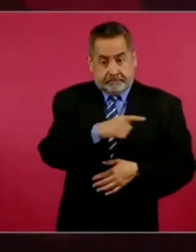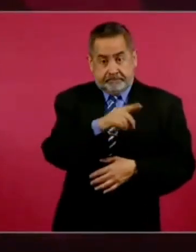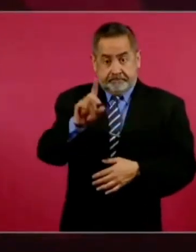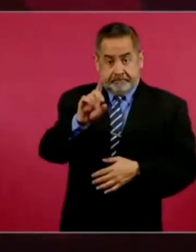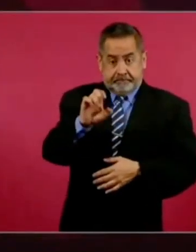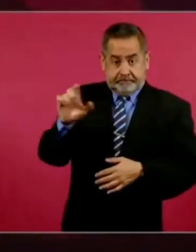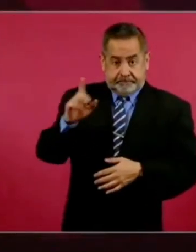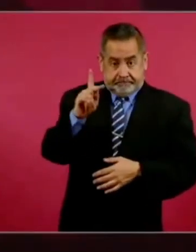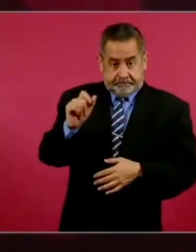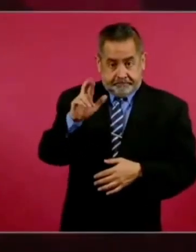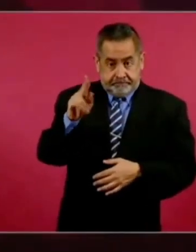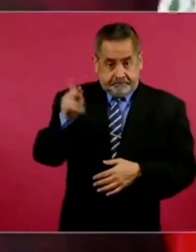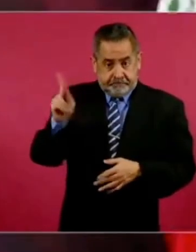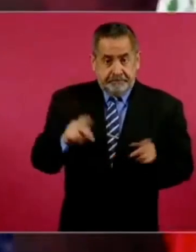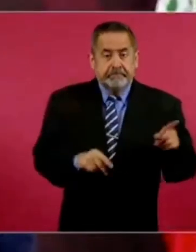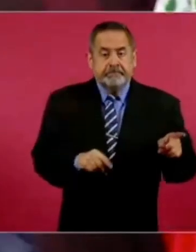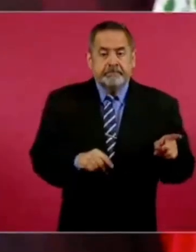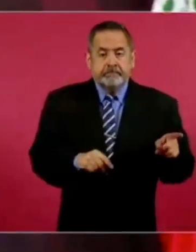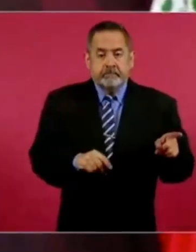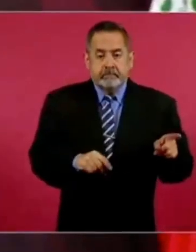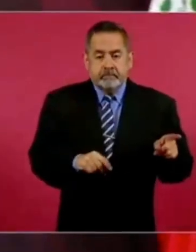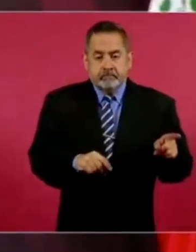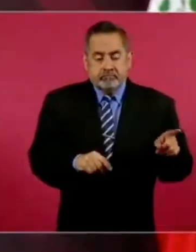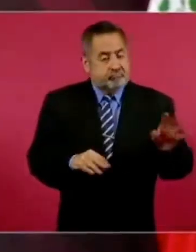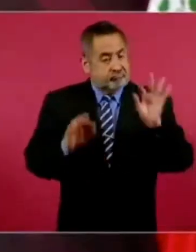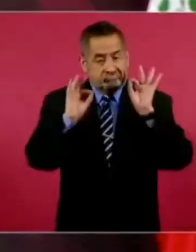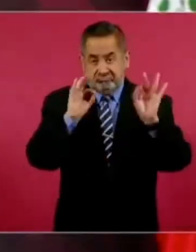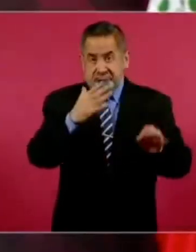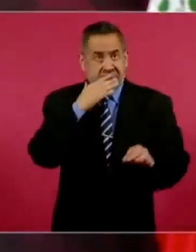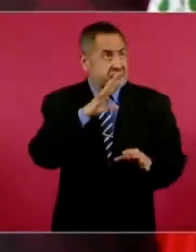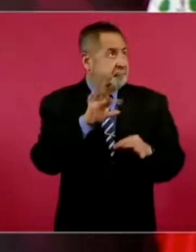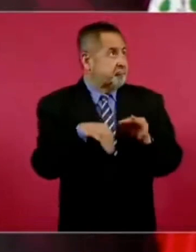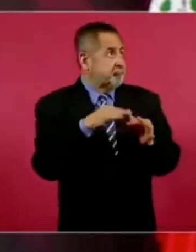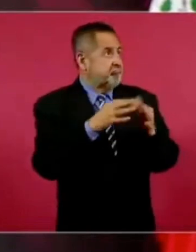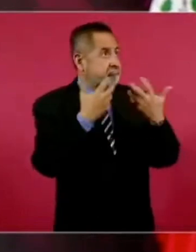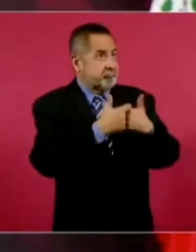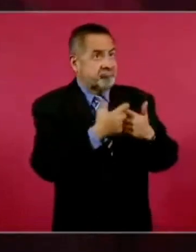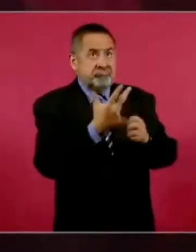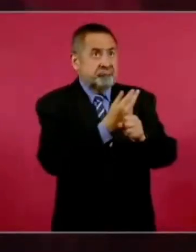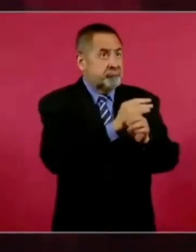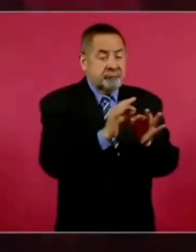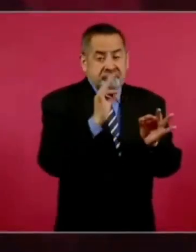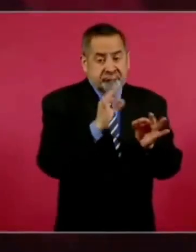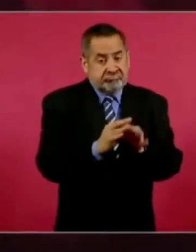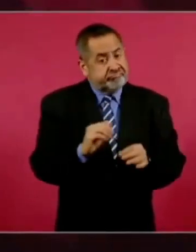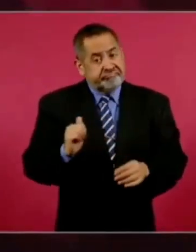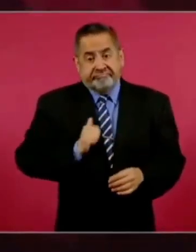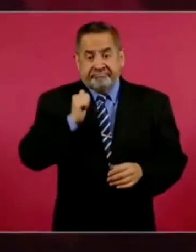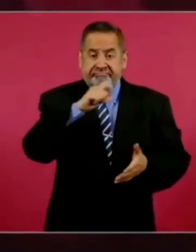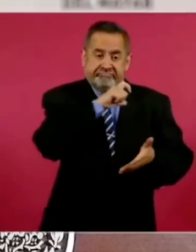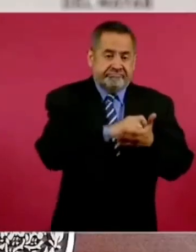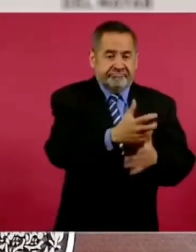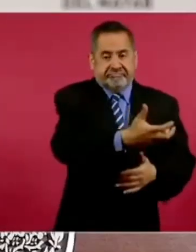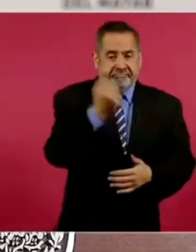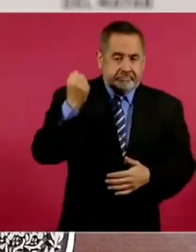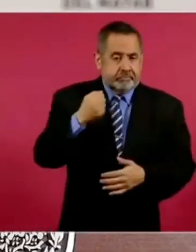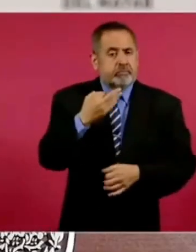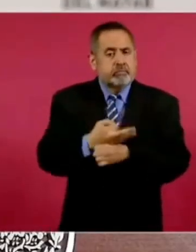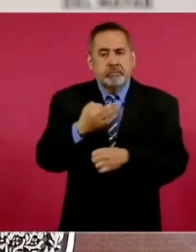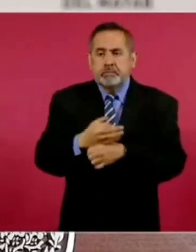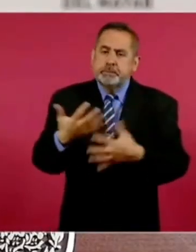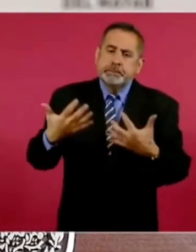estaba en muy buenas condiciones, con mantenimiento, está produciendo